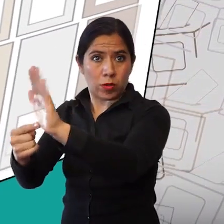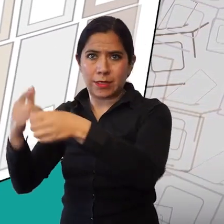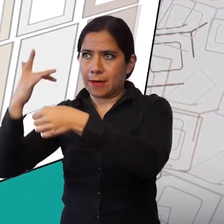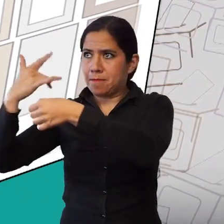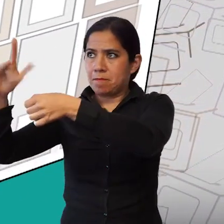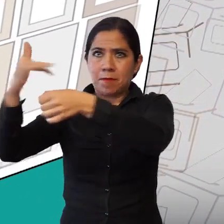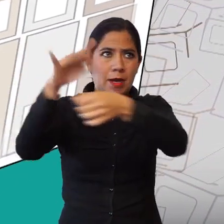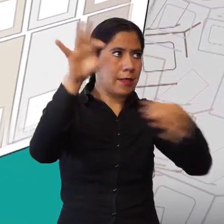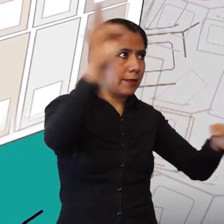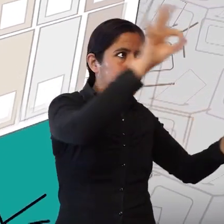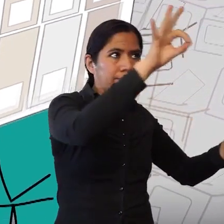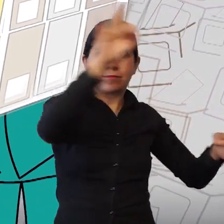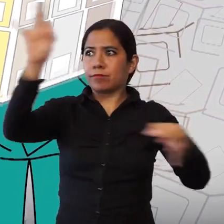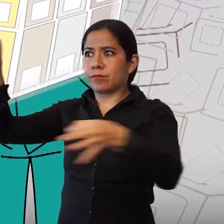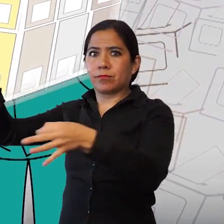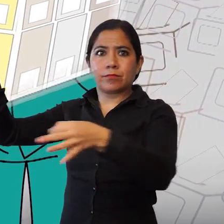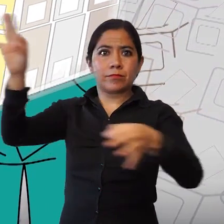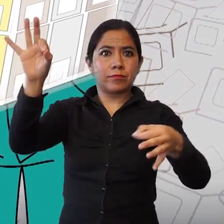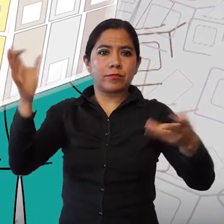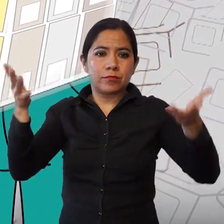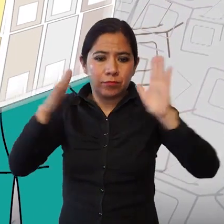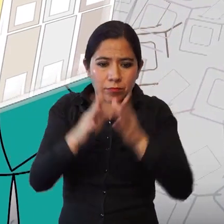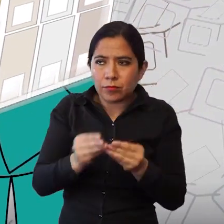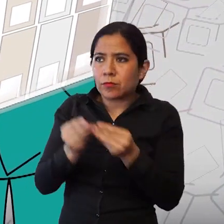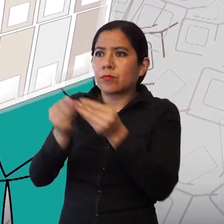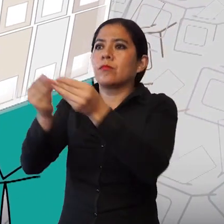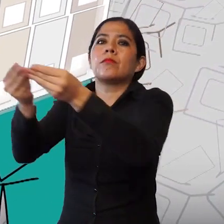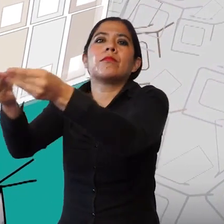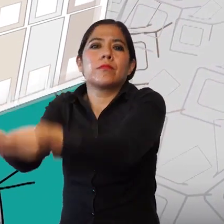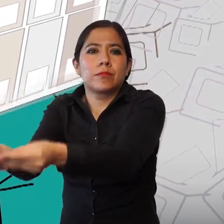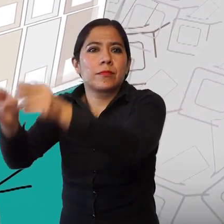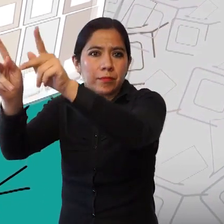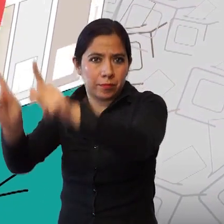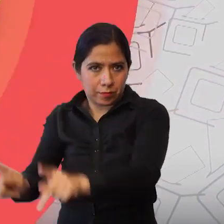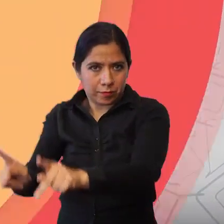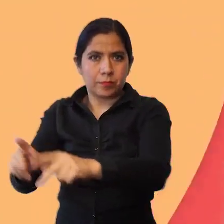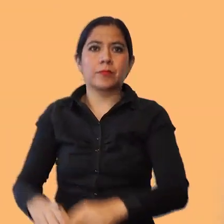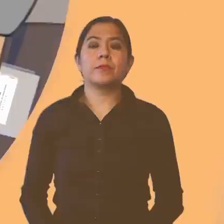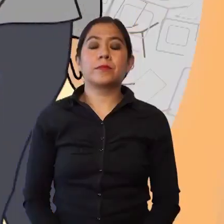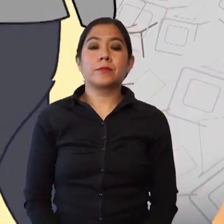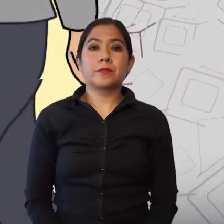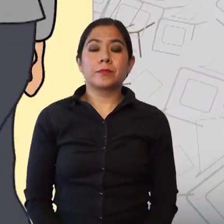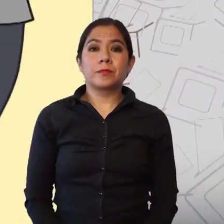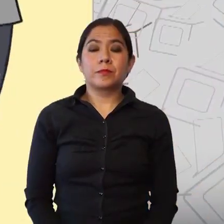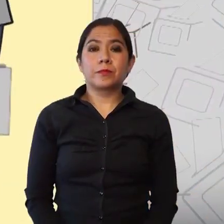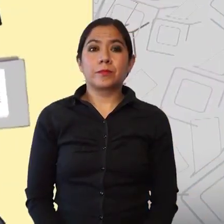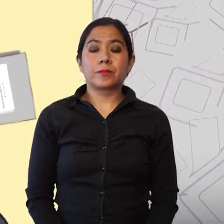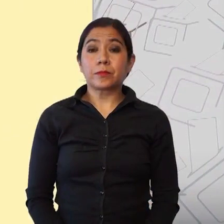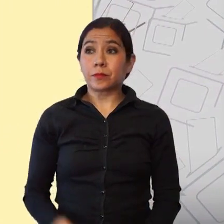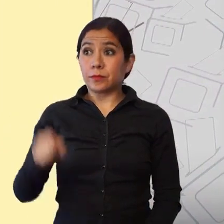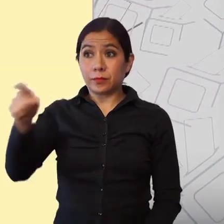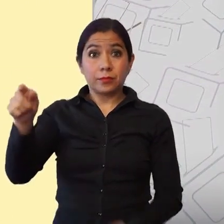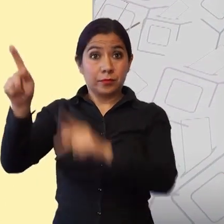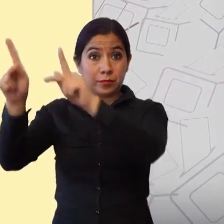tiene ninguna marca, sosteniéndola de los extremos superiores. Luego, el votante